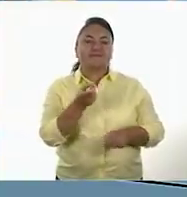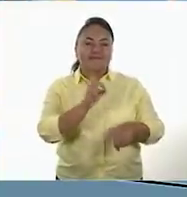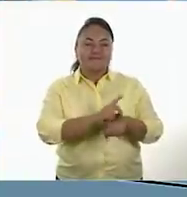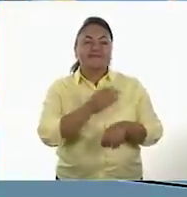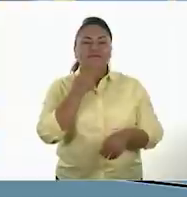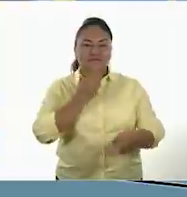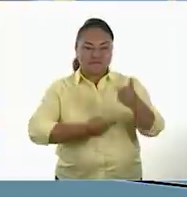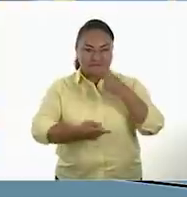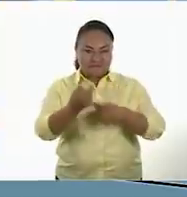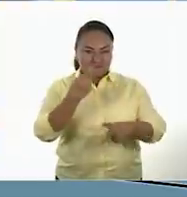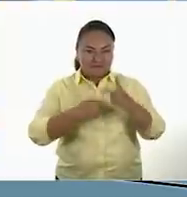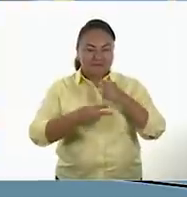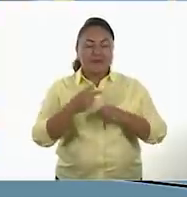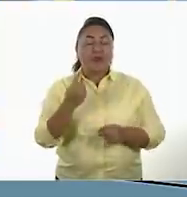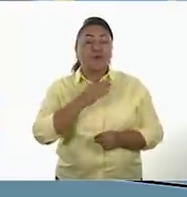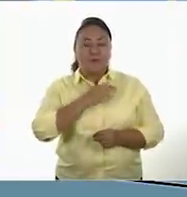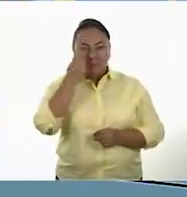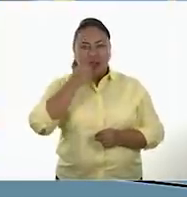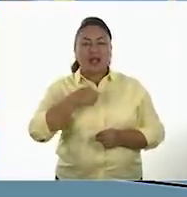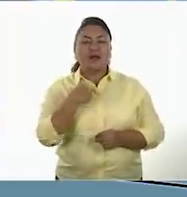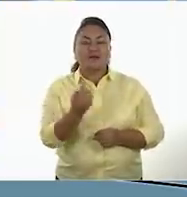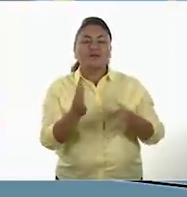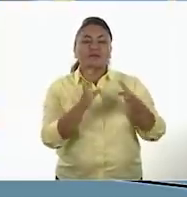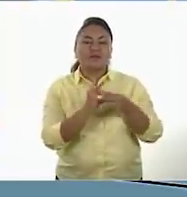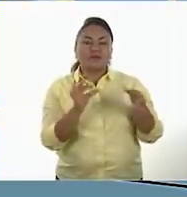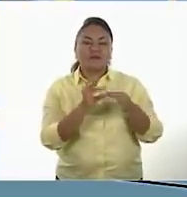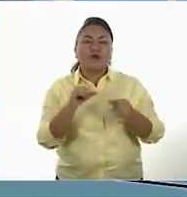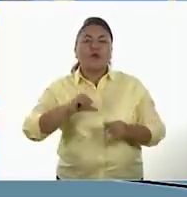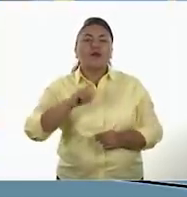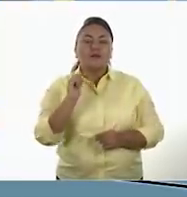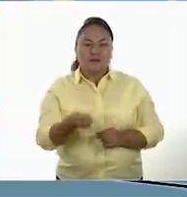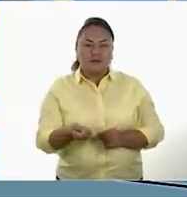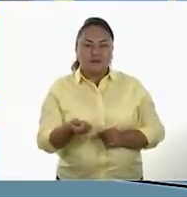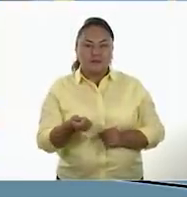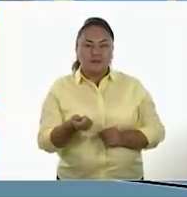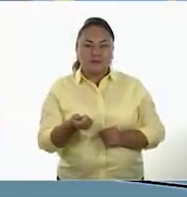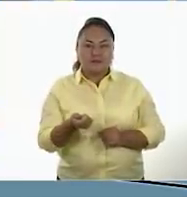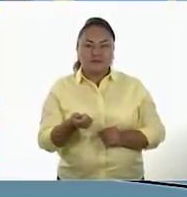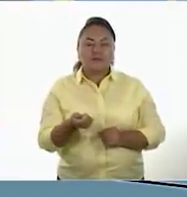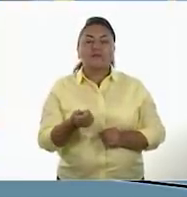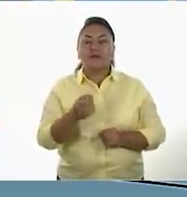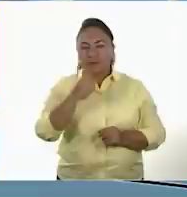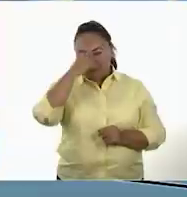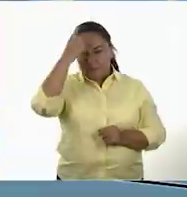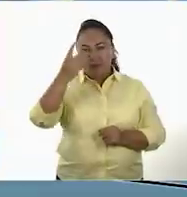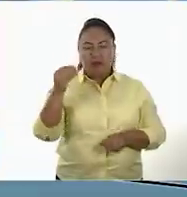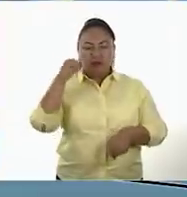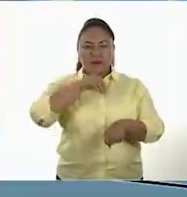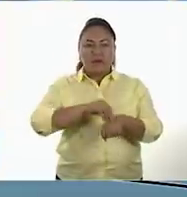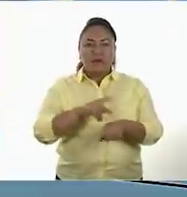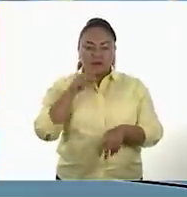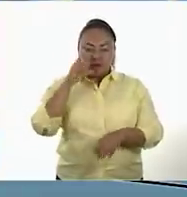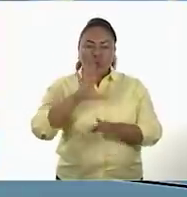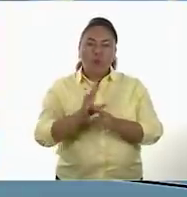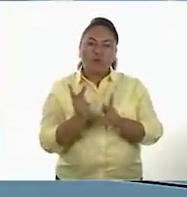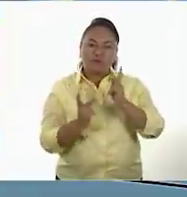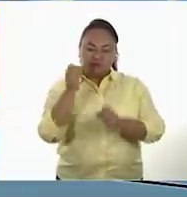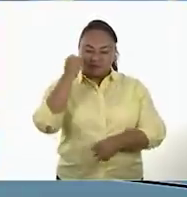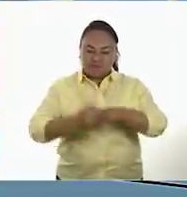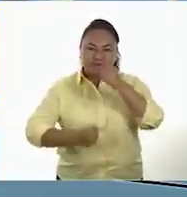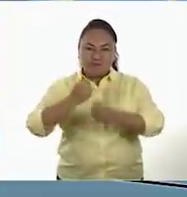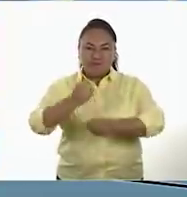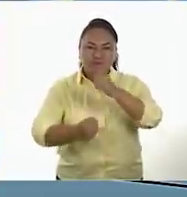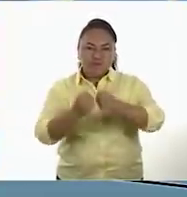para dar un nuevo tema. Hoy vamos a ver el invento de la agricultura en las sociedades que